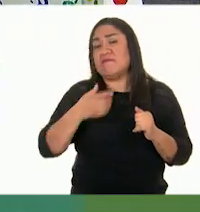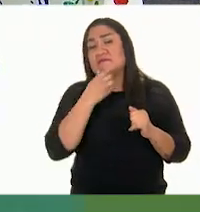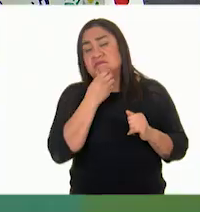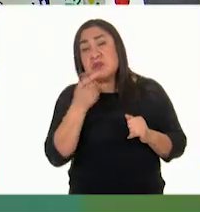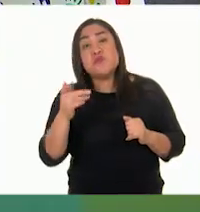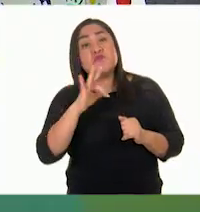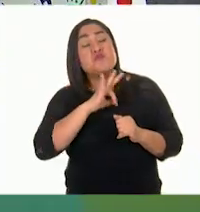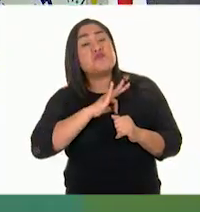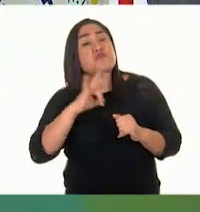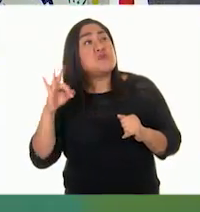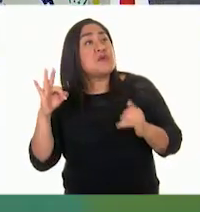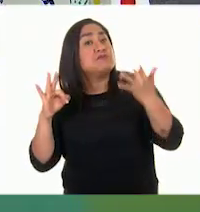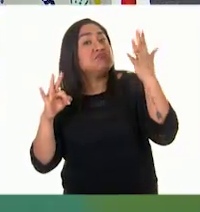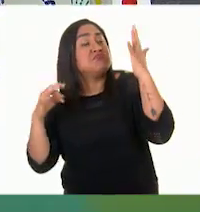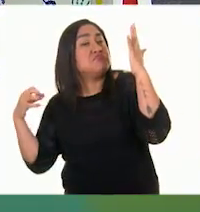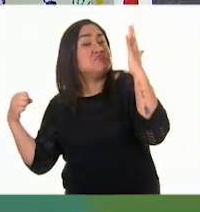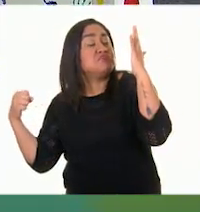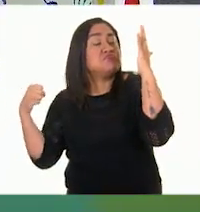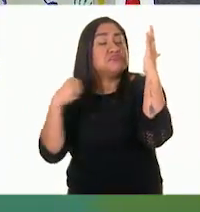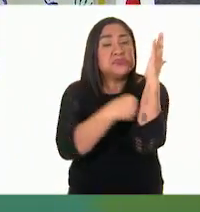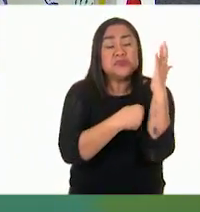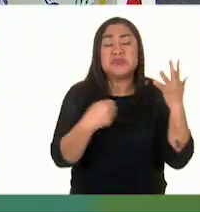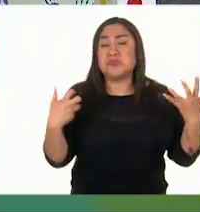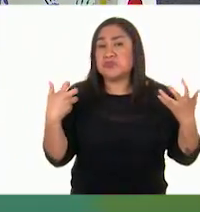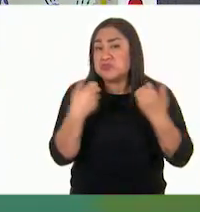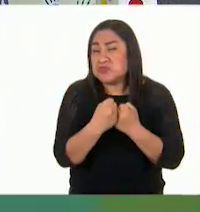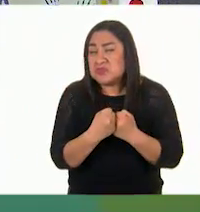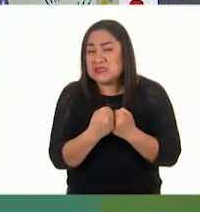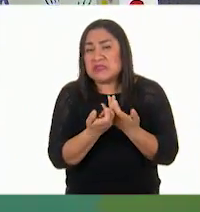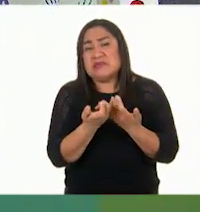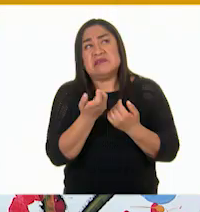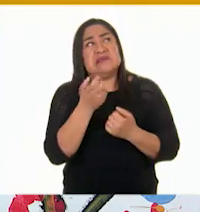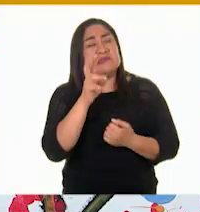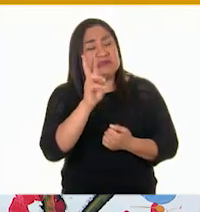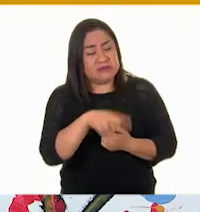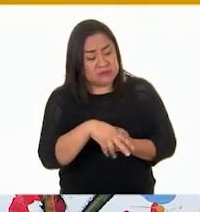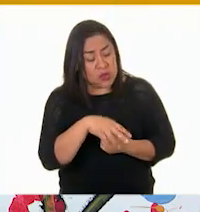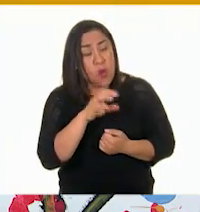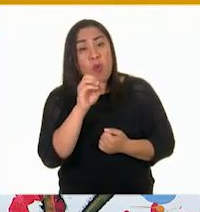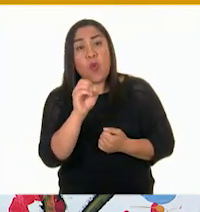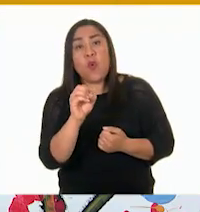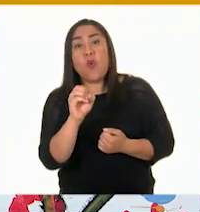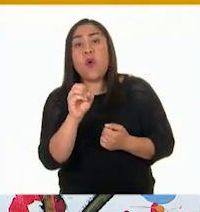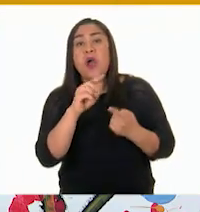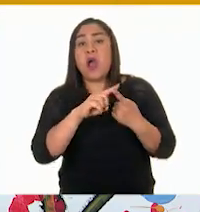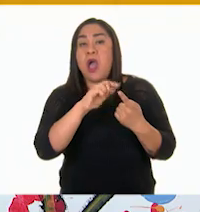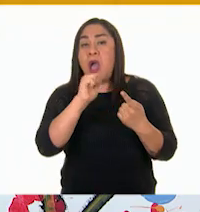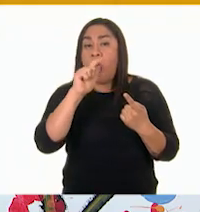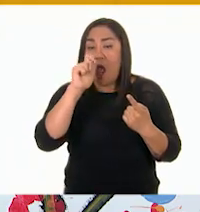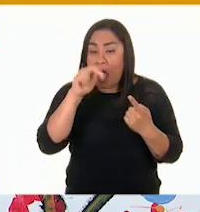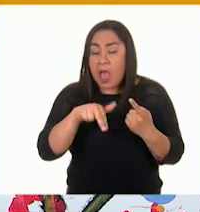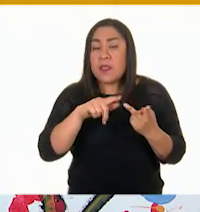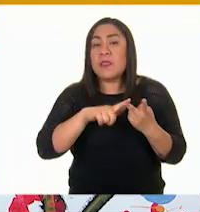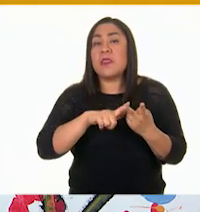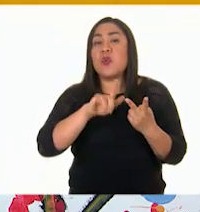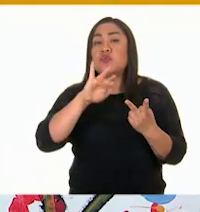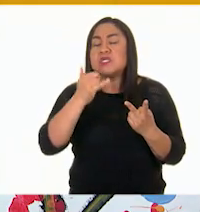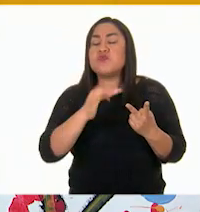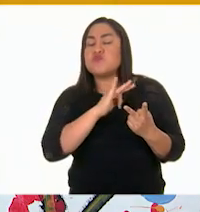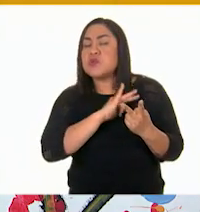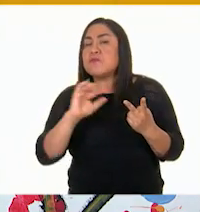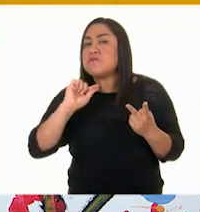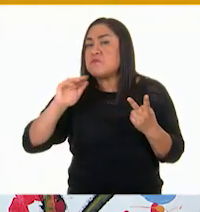puede chocar contra un árbol o incluso lastimar a Alan o Lucy.